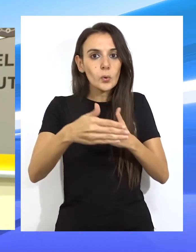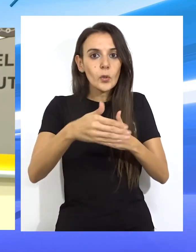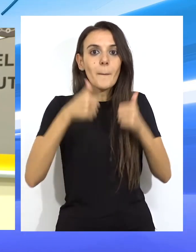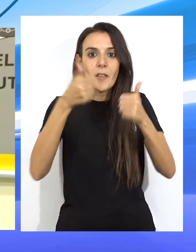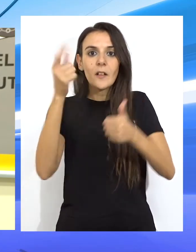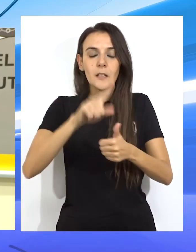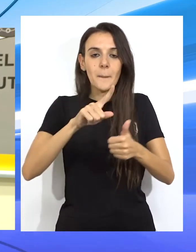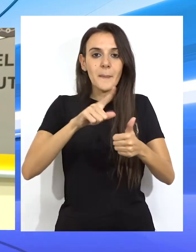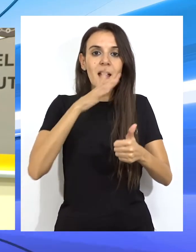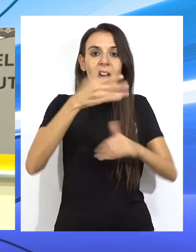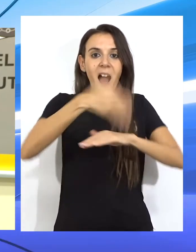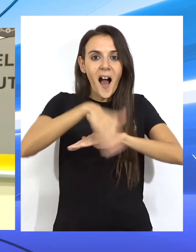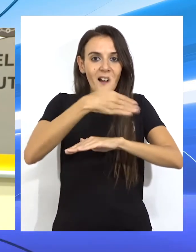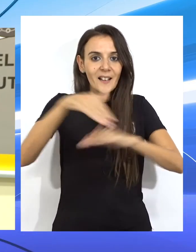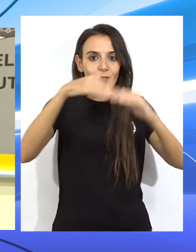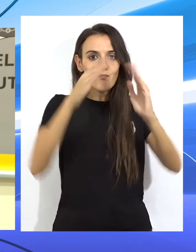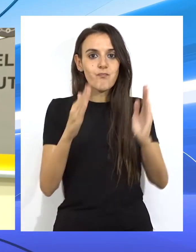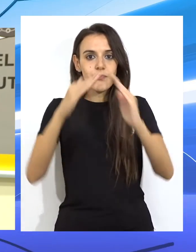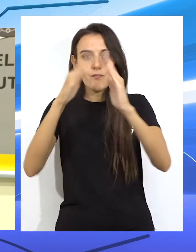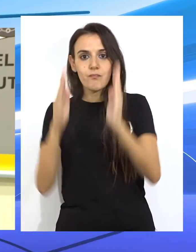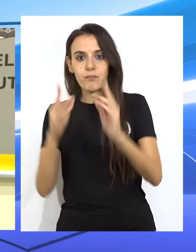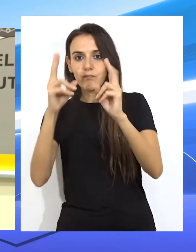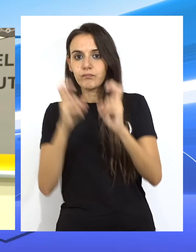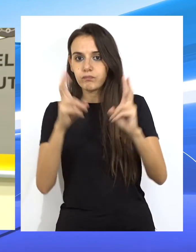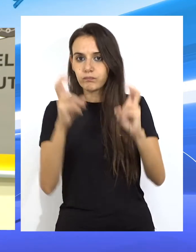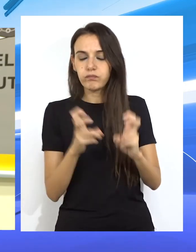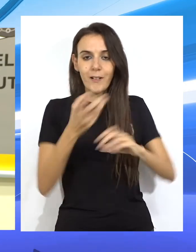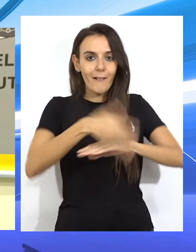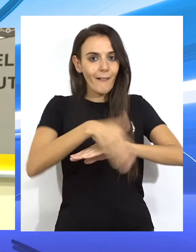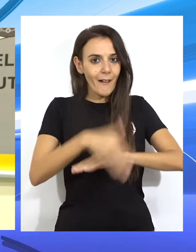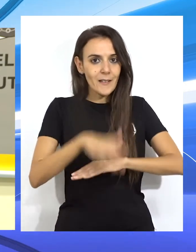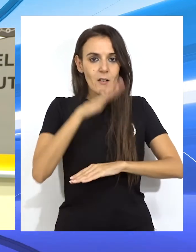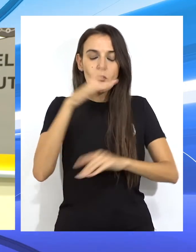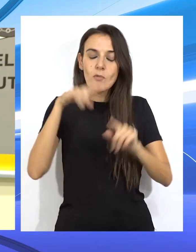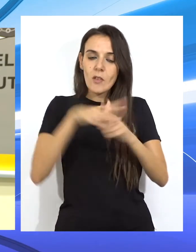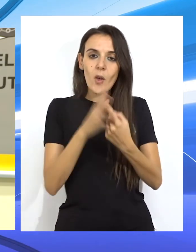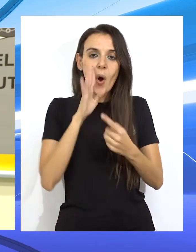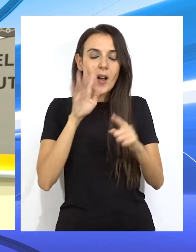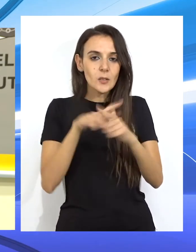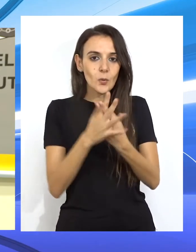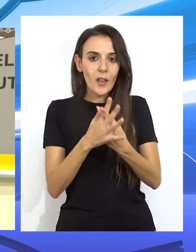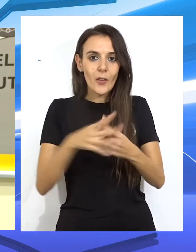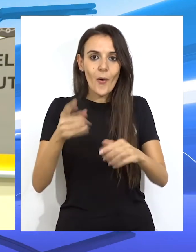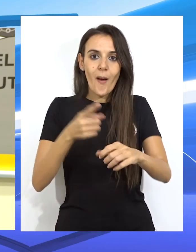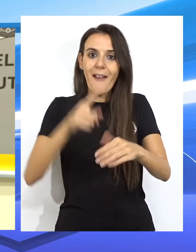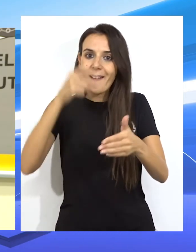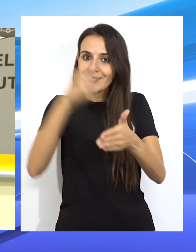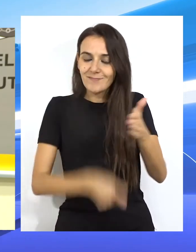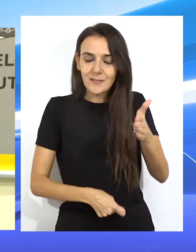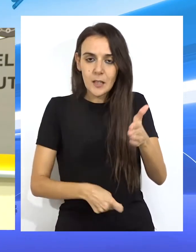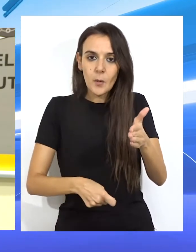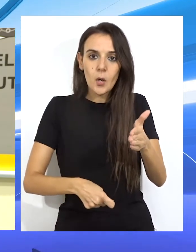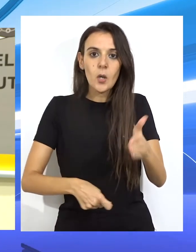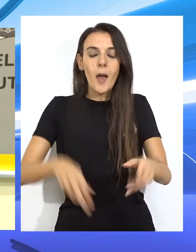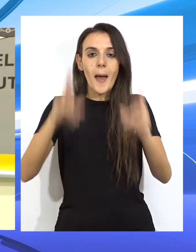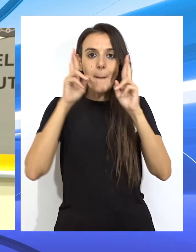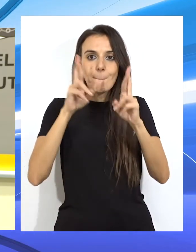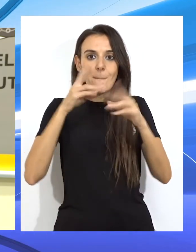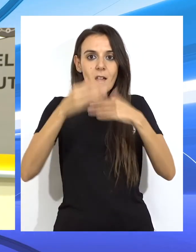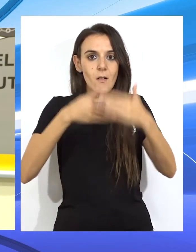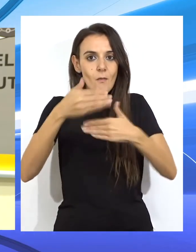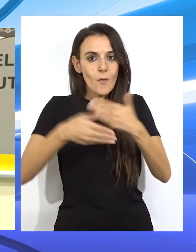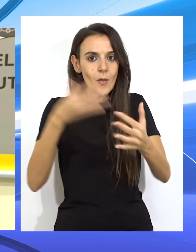empezaríamos a cerrar y a confinar barrios. Yo solamente pido que para no llegar a esos extremos, tengo que tener